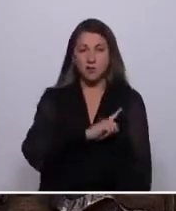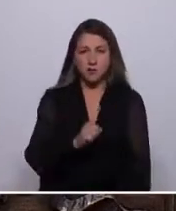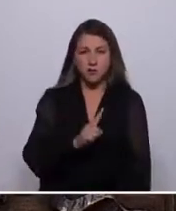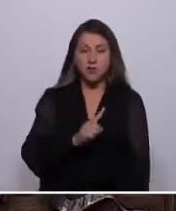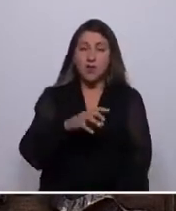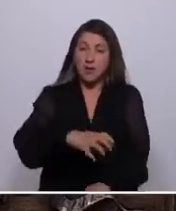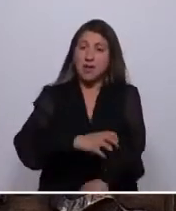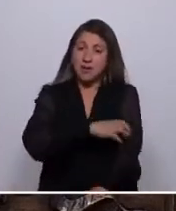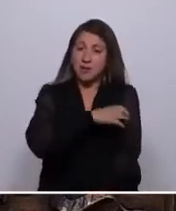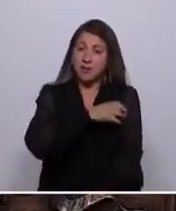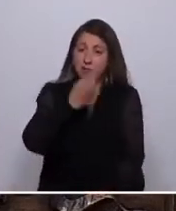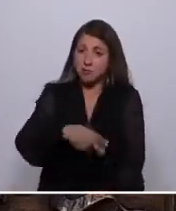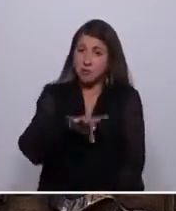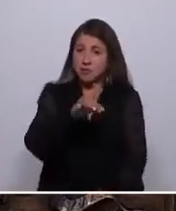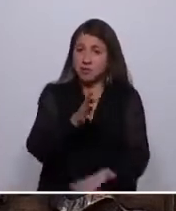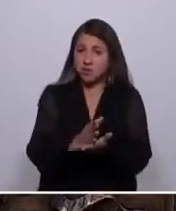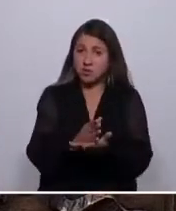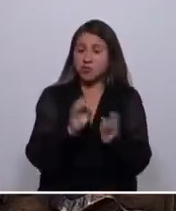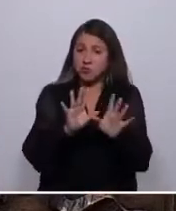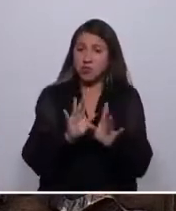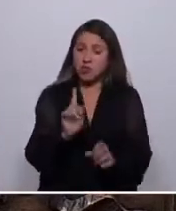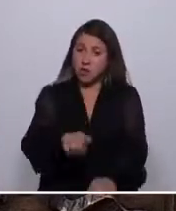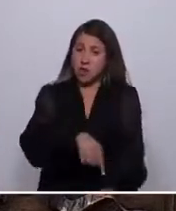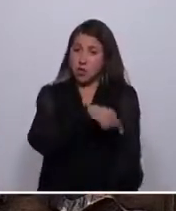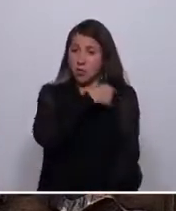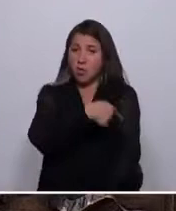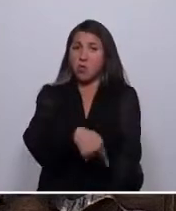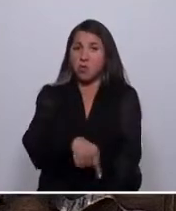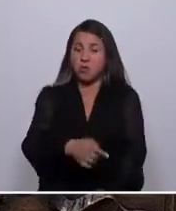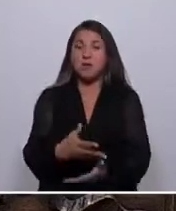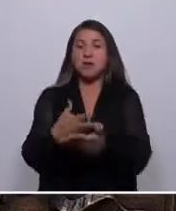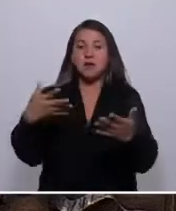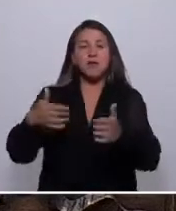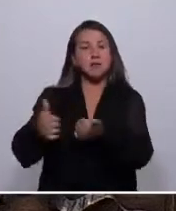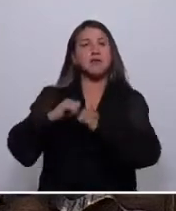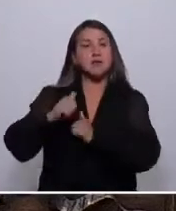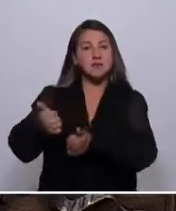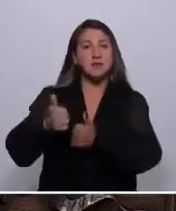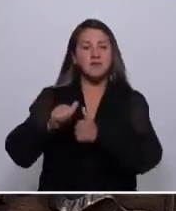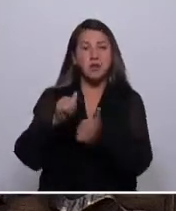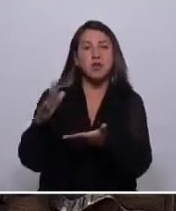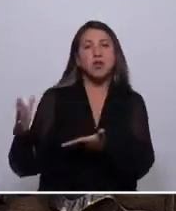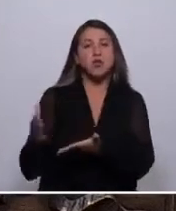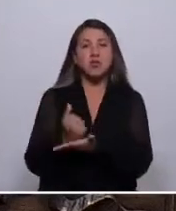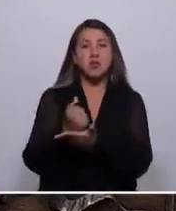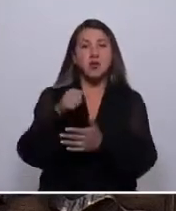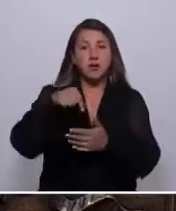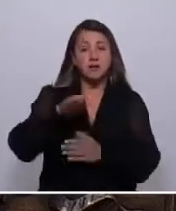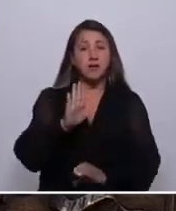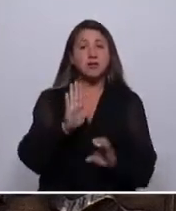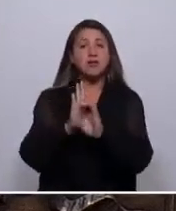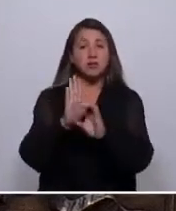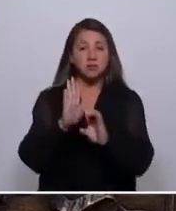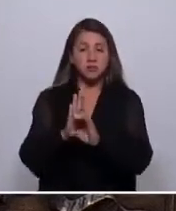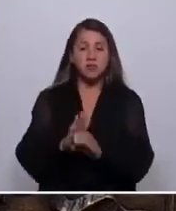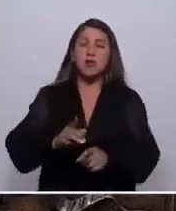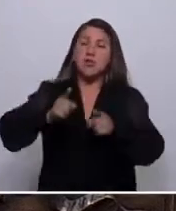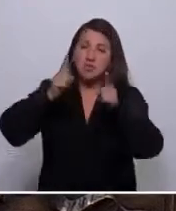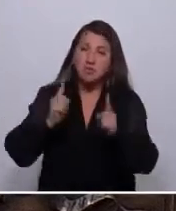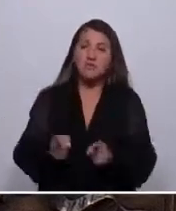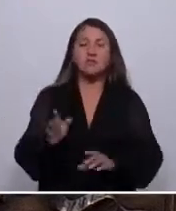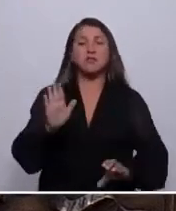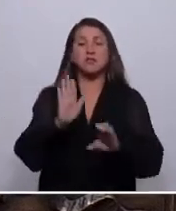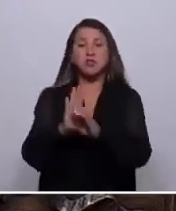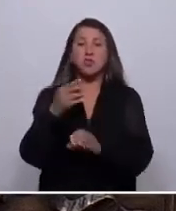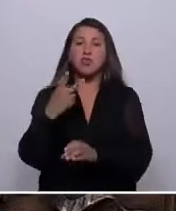decisiones. Este es el primer gran desafío, lograr que esta constitución sea la constitución de las